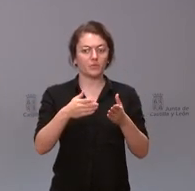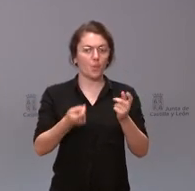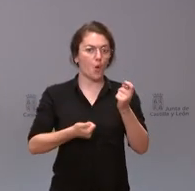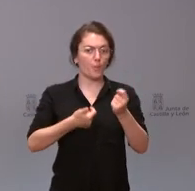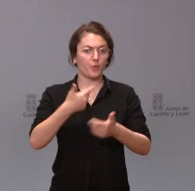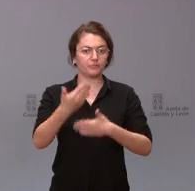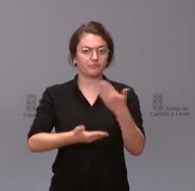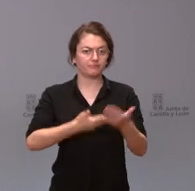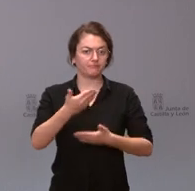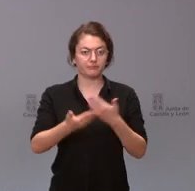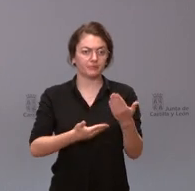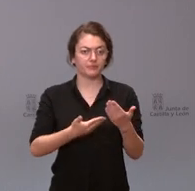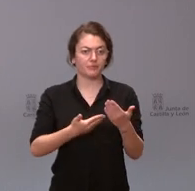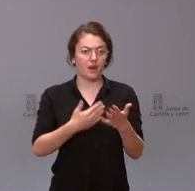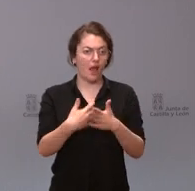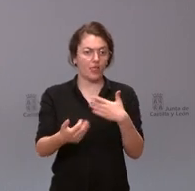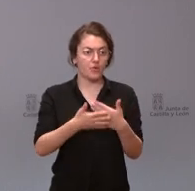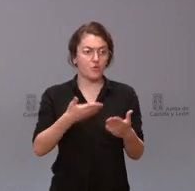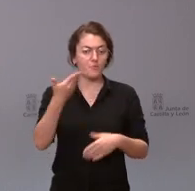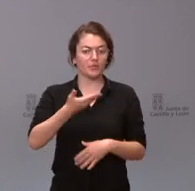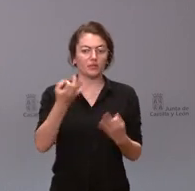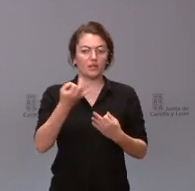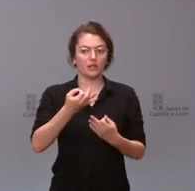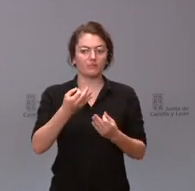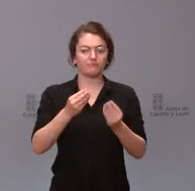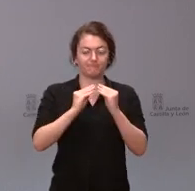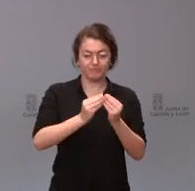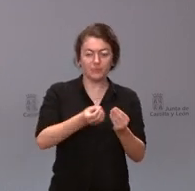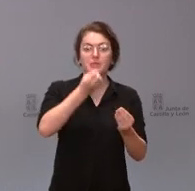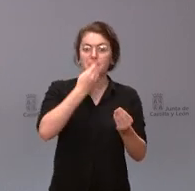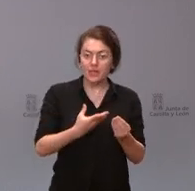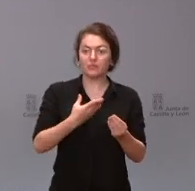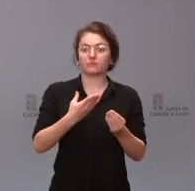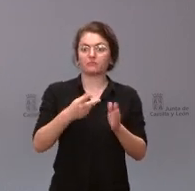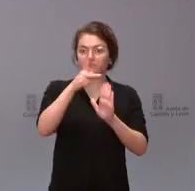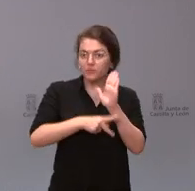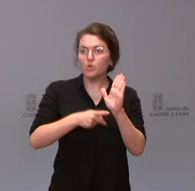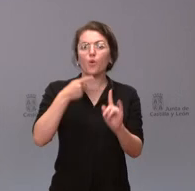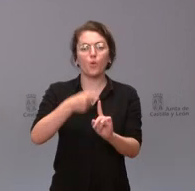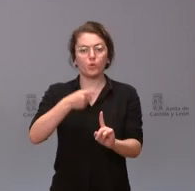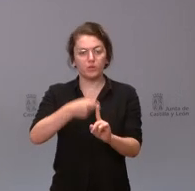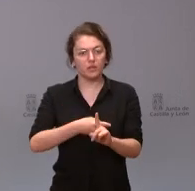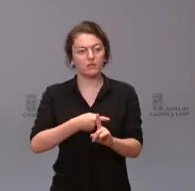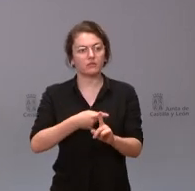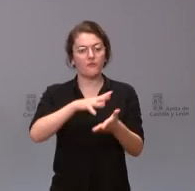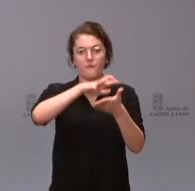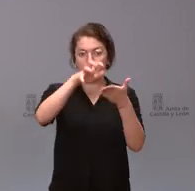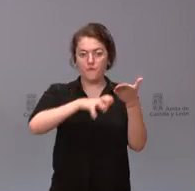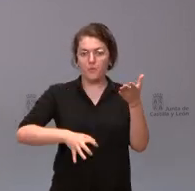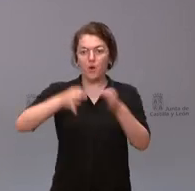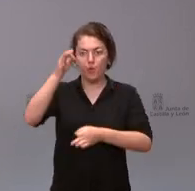para nosotros lo importante es que la norma quede bien sea útil tenga todos los informes jurídicos